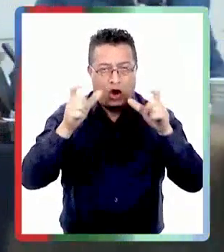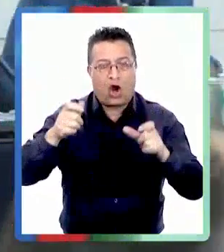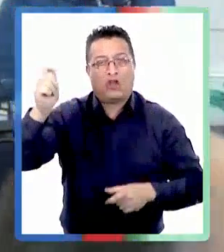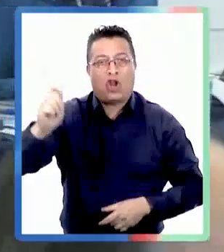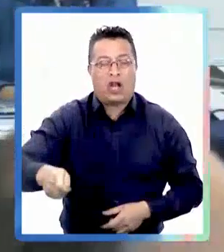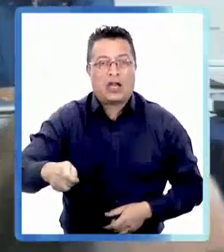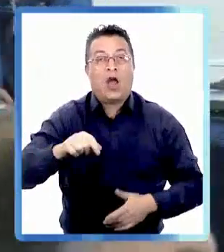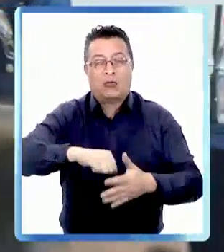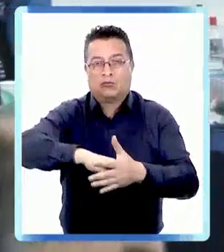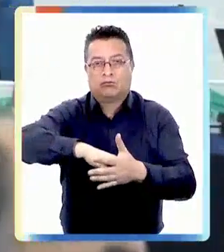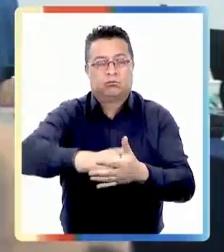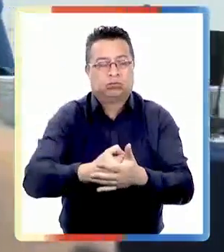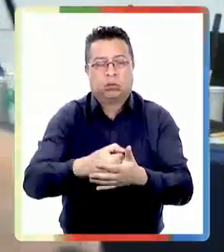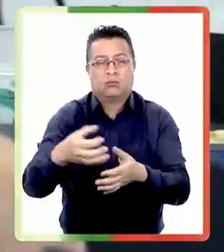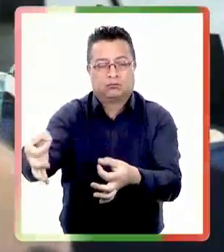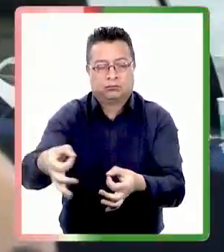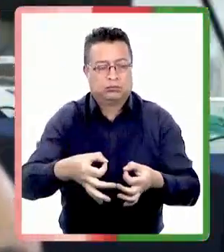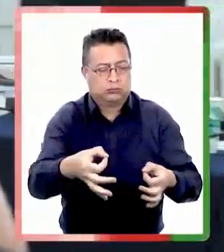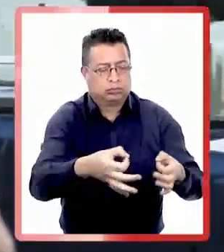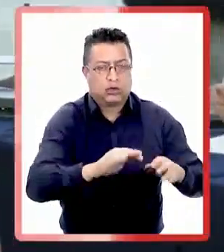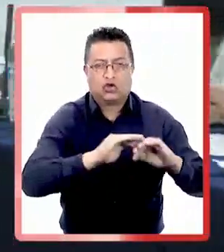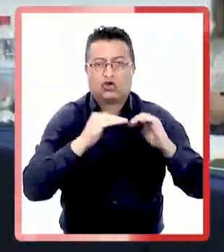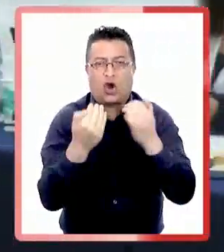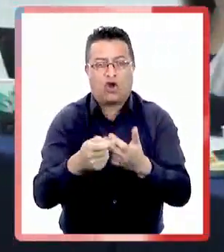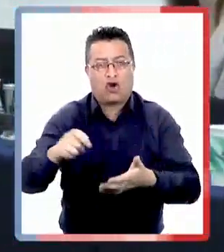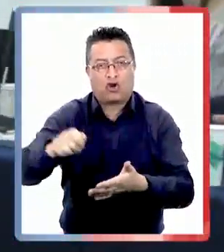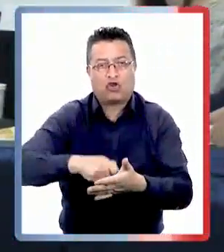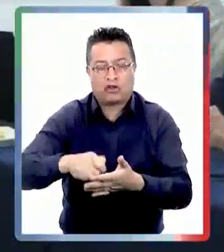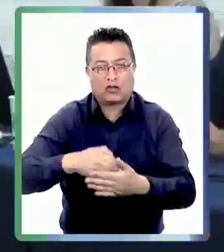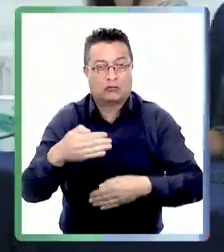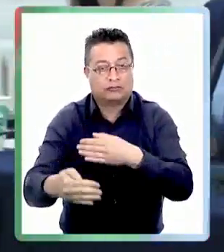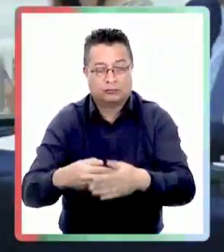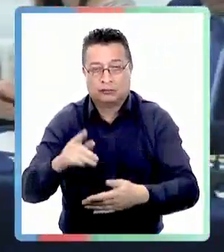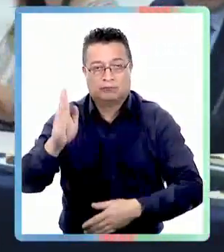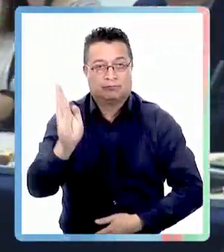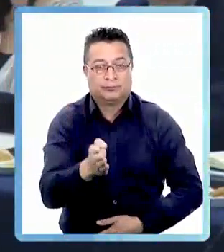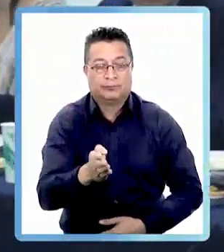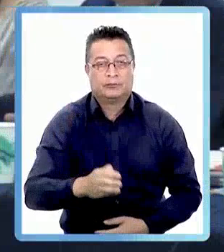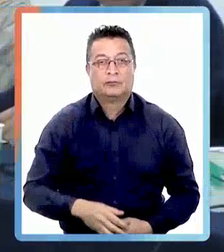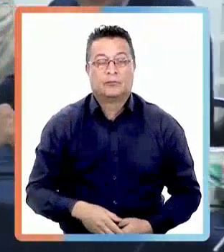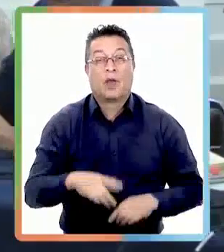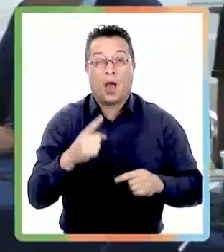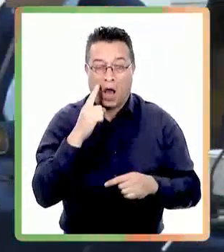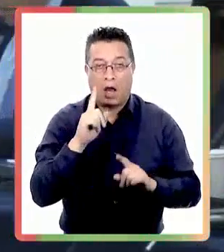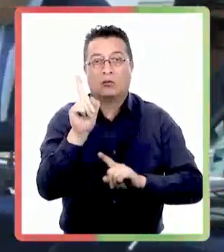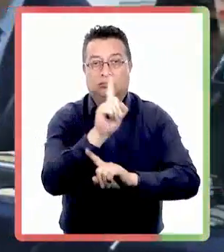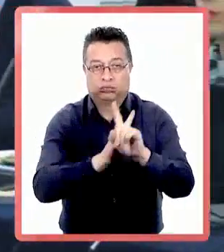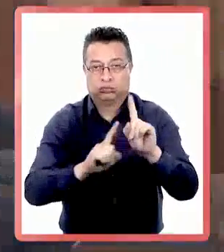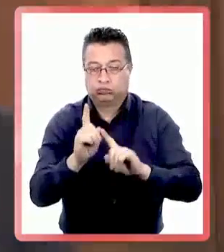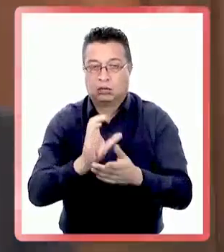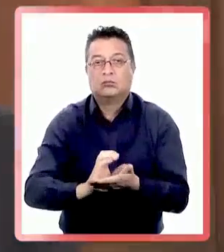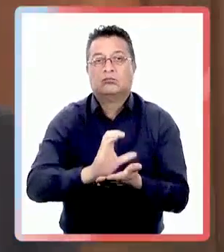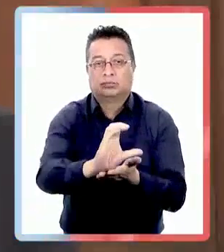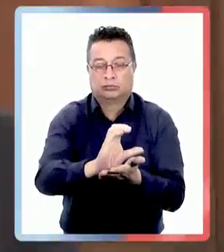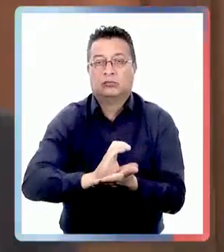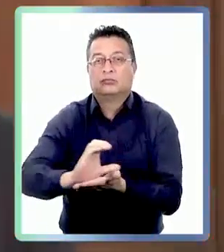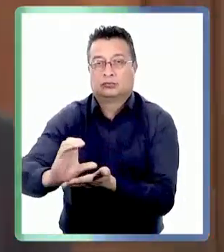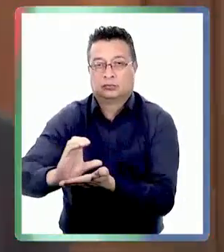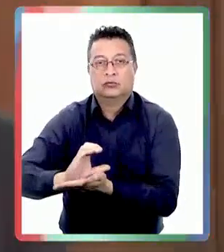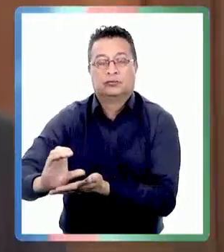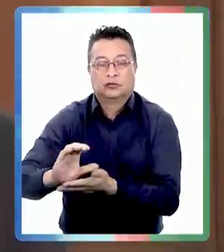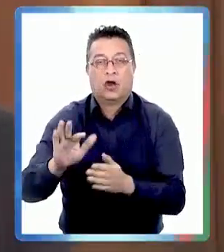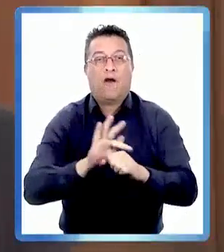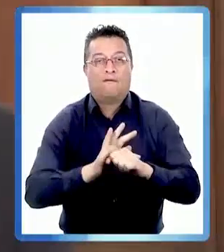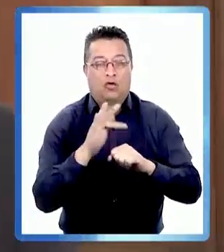Contraloría. Congeló la toma de razón de todos los contratos en curso. Hay un cuestionamiento a las transferencias que se están haciendo